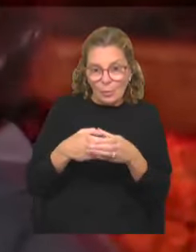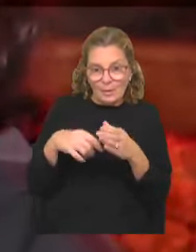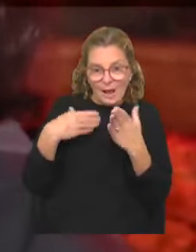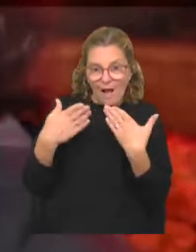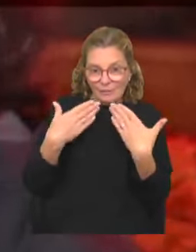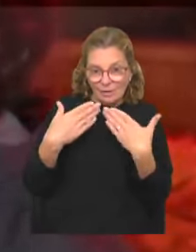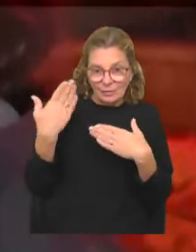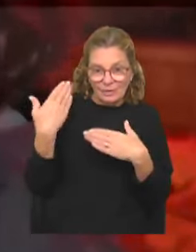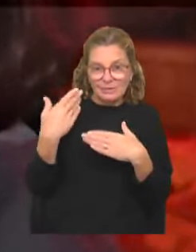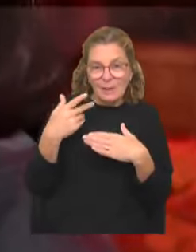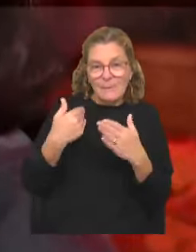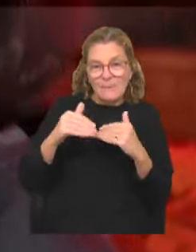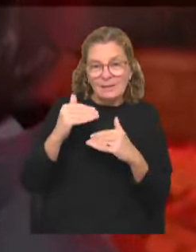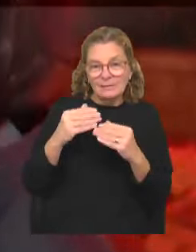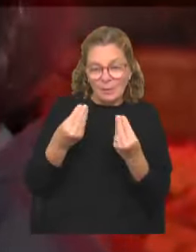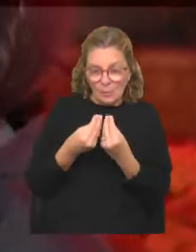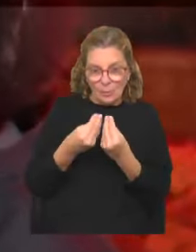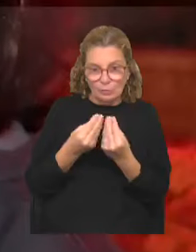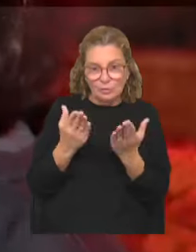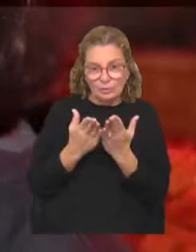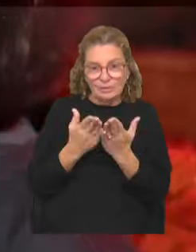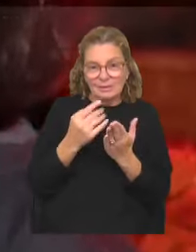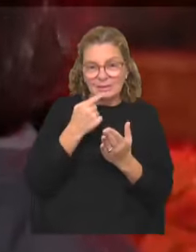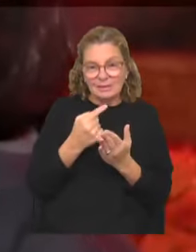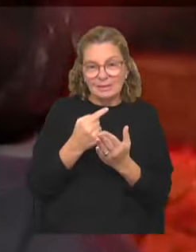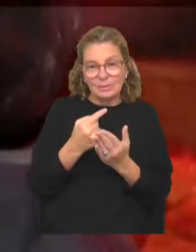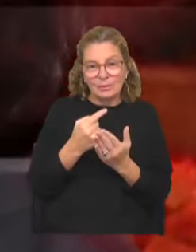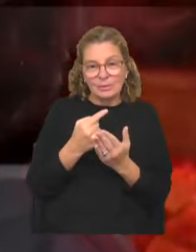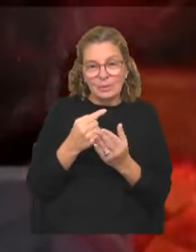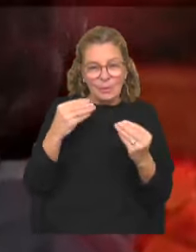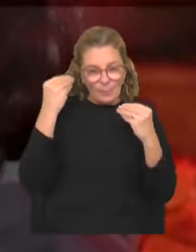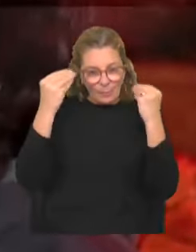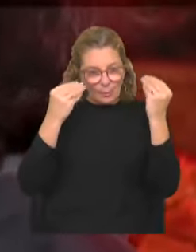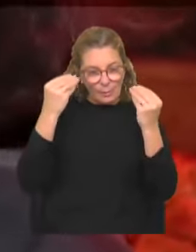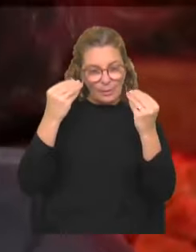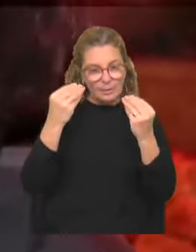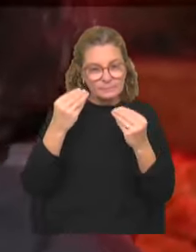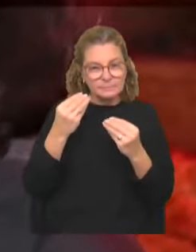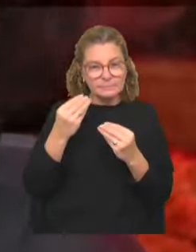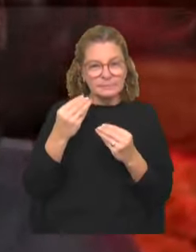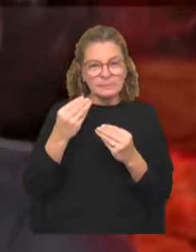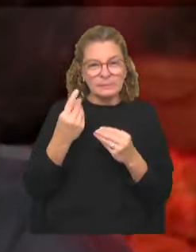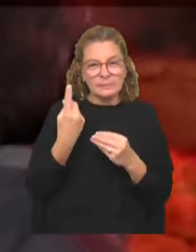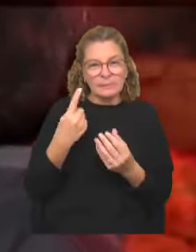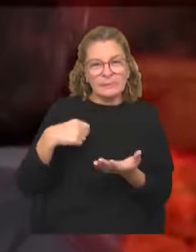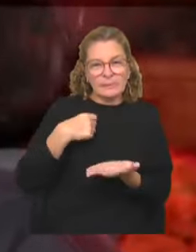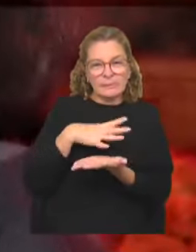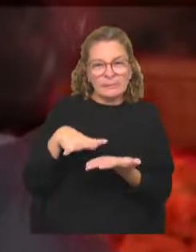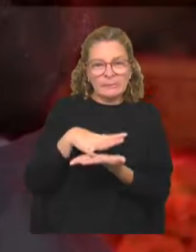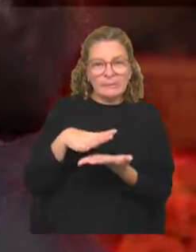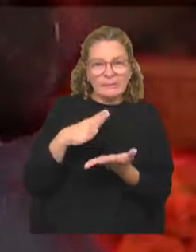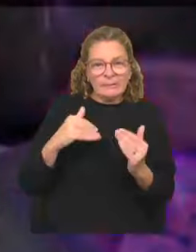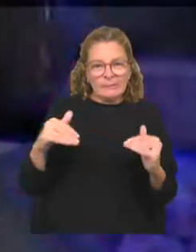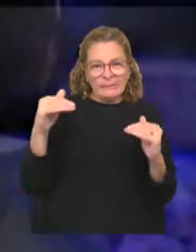para nosotros, más que superpoblación, a nosotros lo que nos preocupa es que hay una situación de